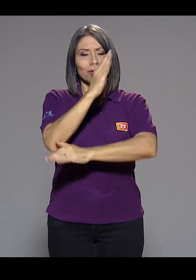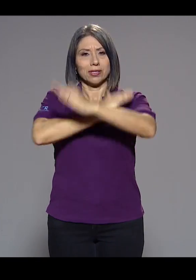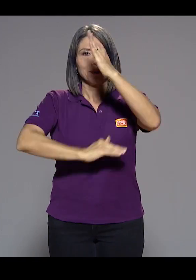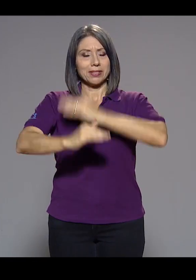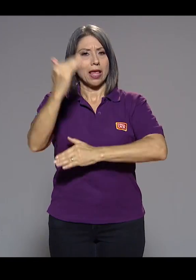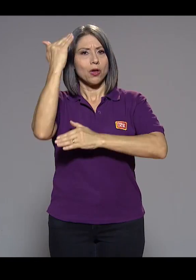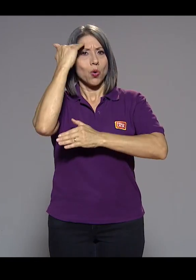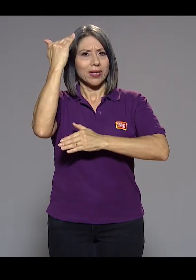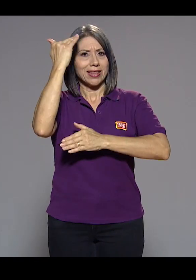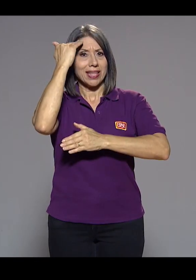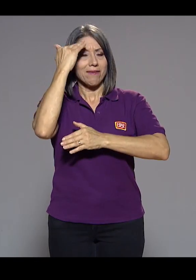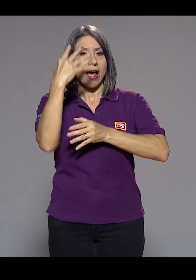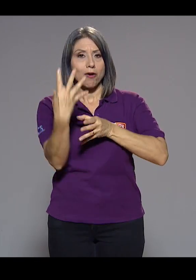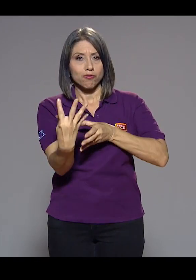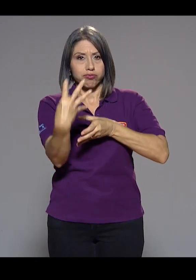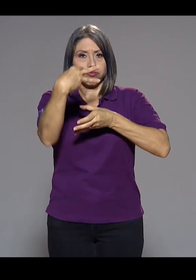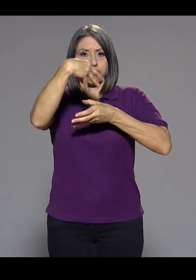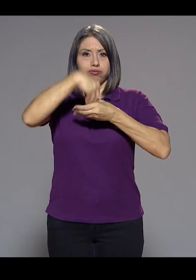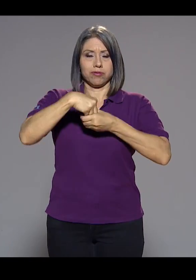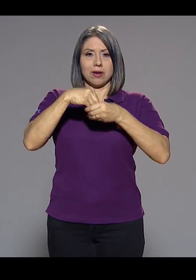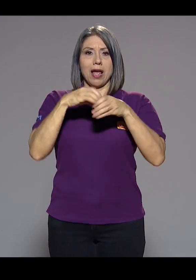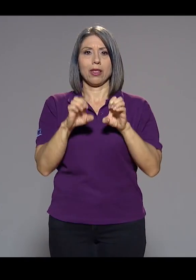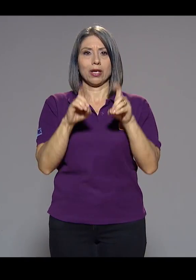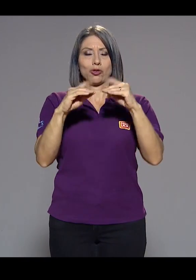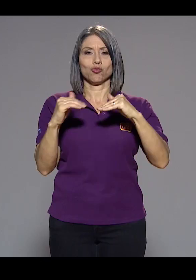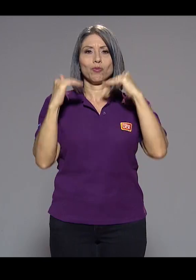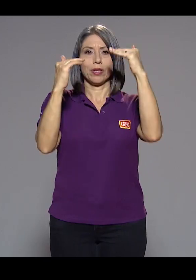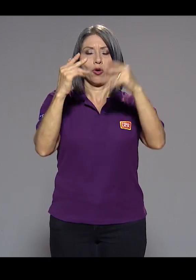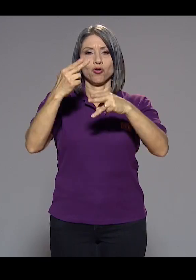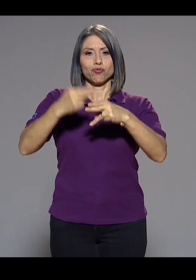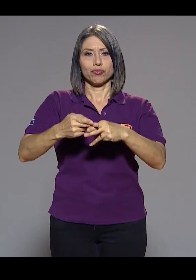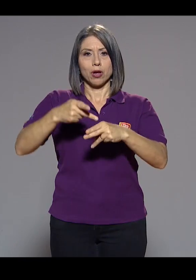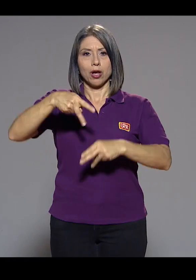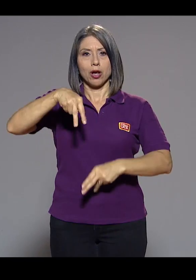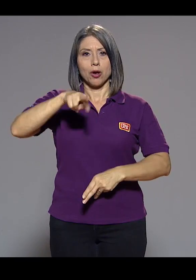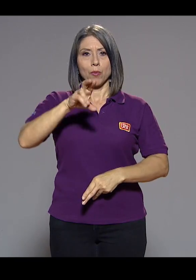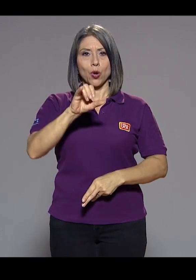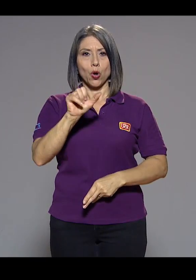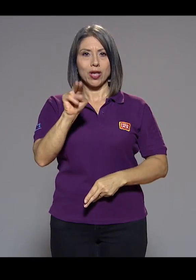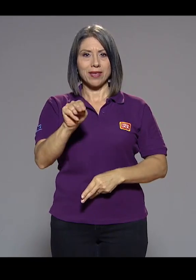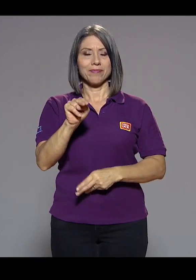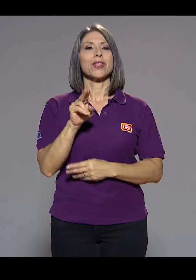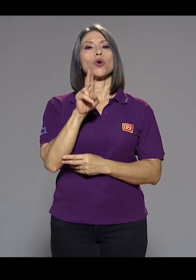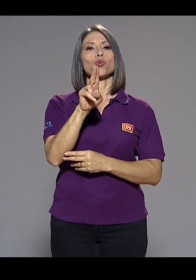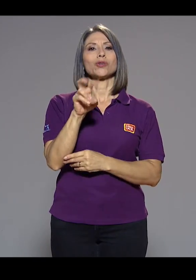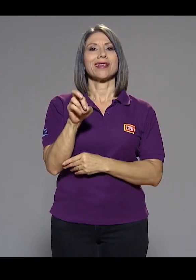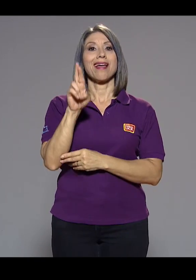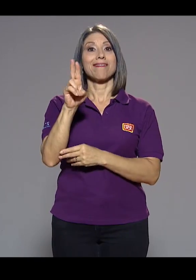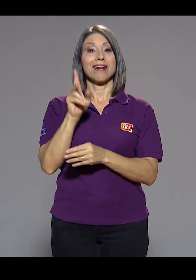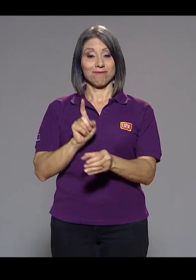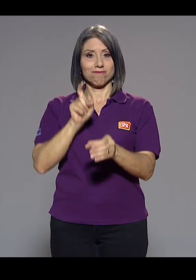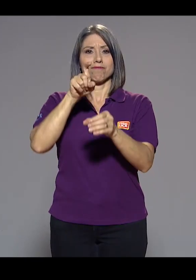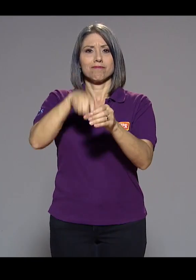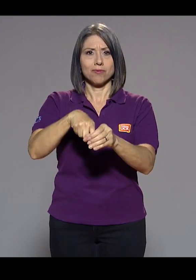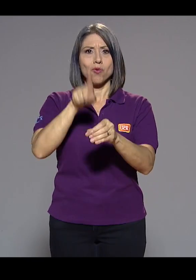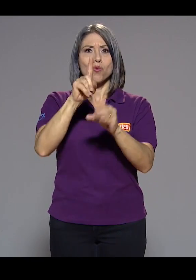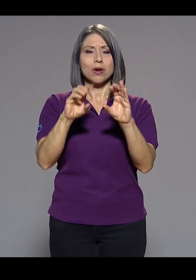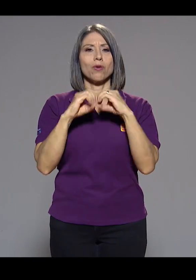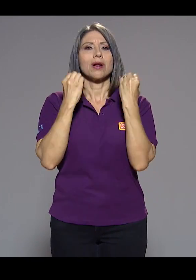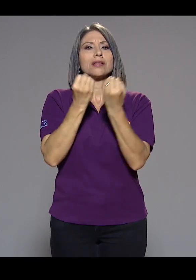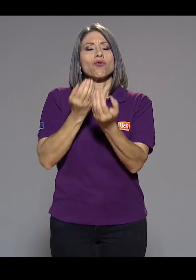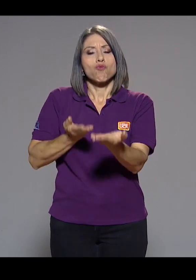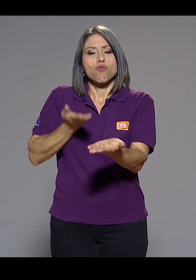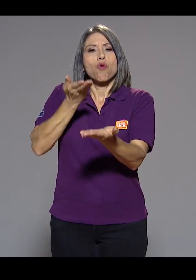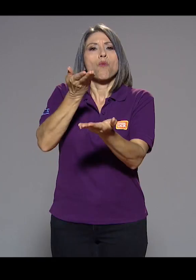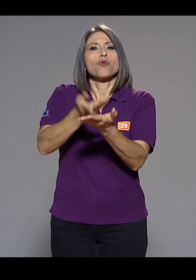Discapacidad Cognitiva a la Educación Superior PROIN de la UCR se incorporó como una de las organizaciones que propuso